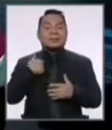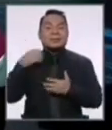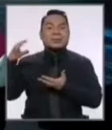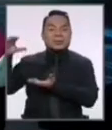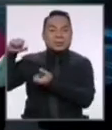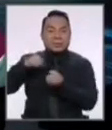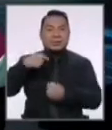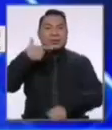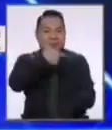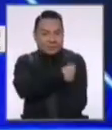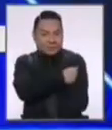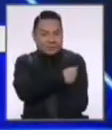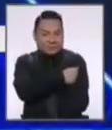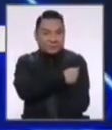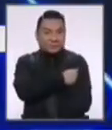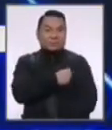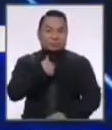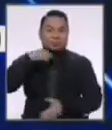a traer la vacuna.